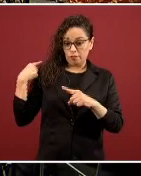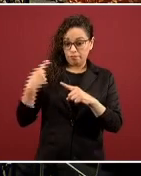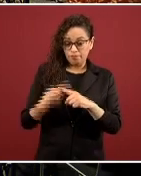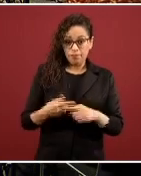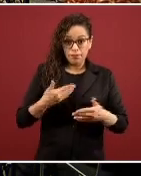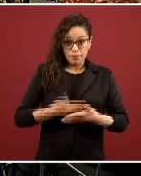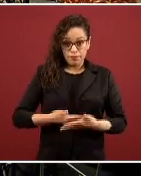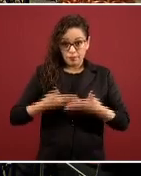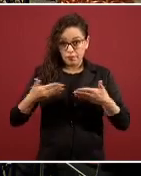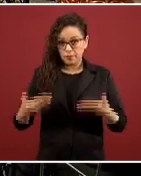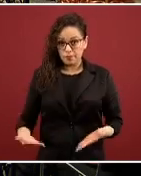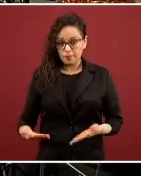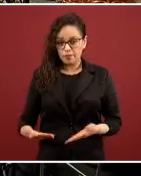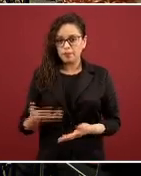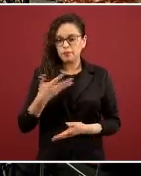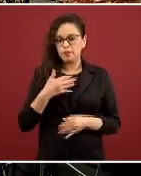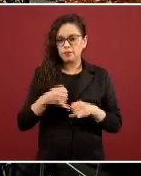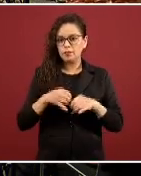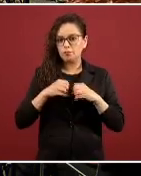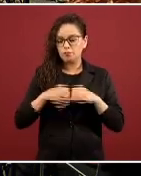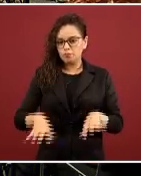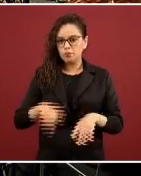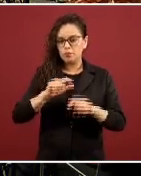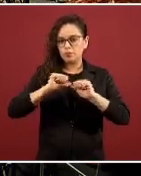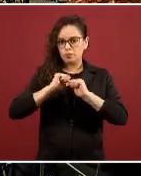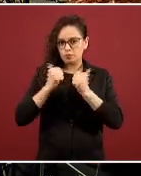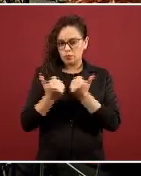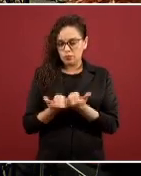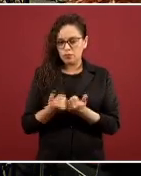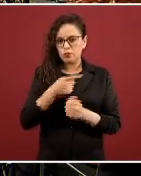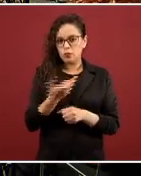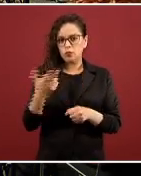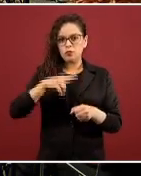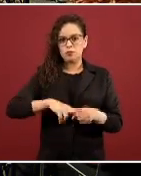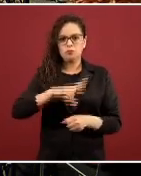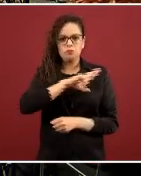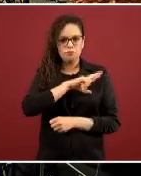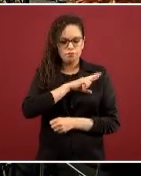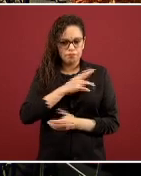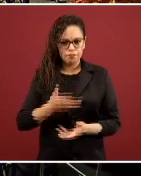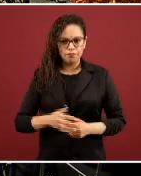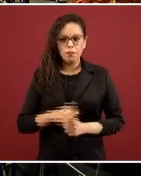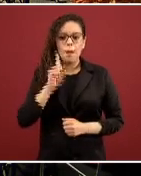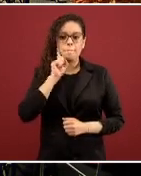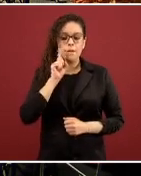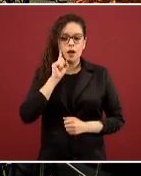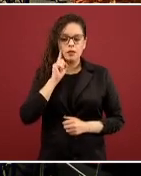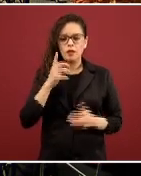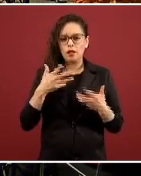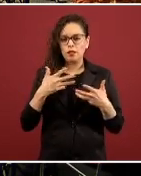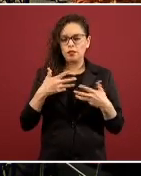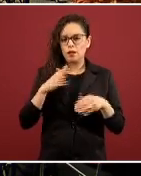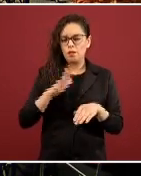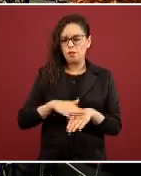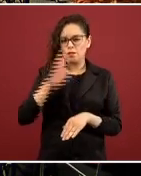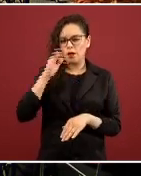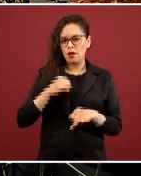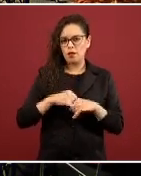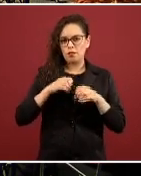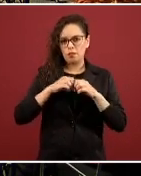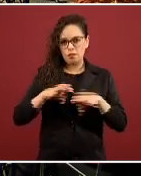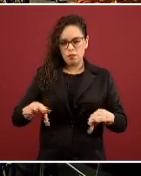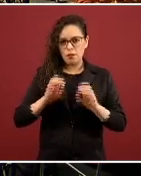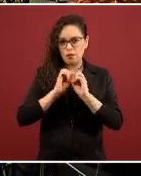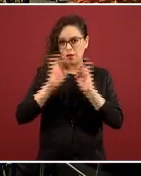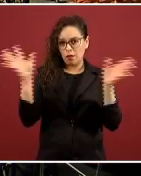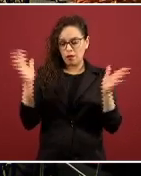información de la Asociación de Hospitales Privados. El día de mañana tendremos la información detallada